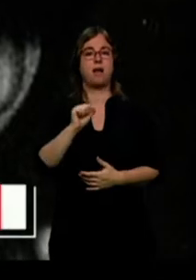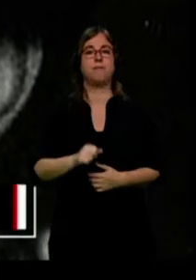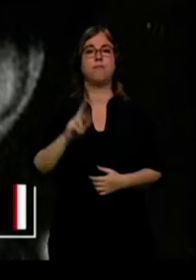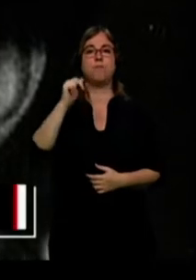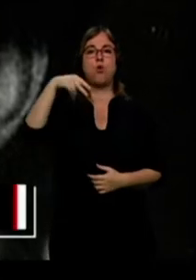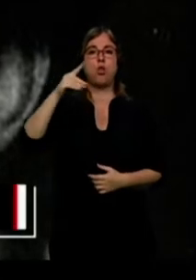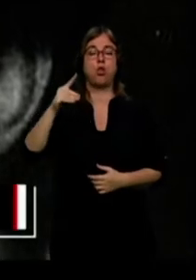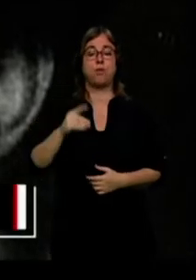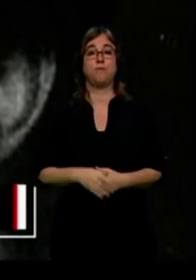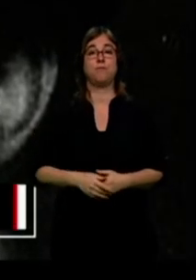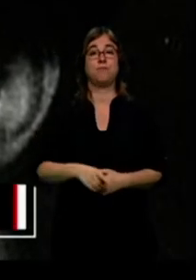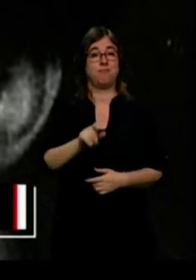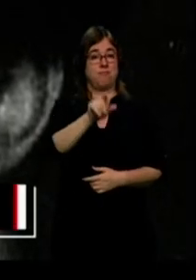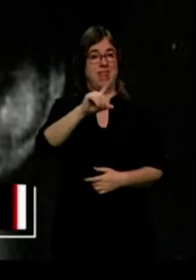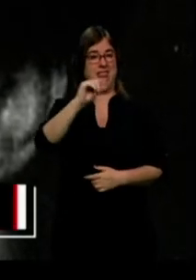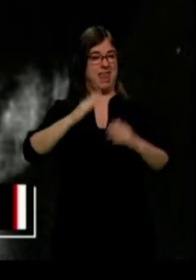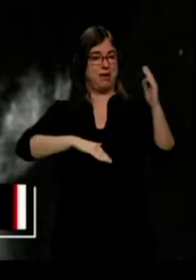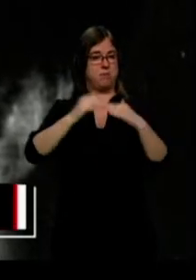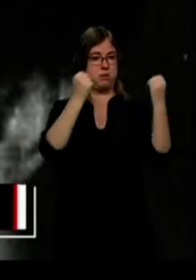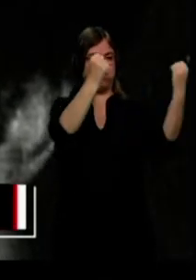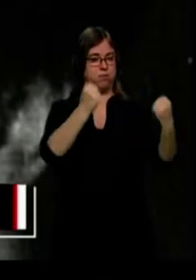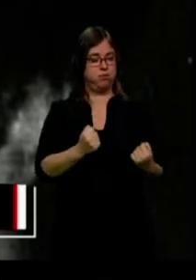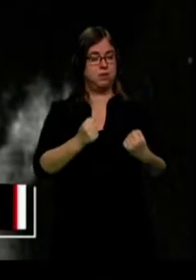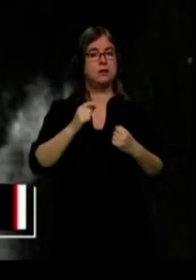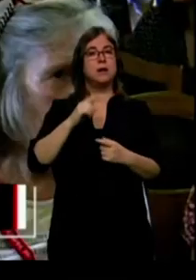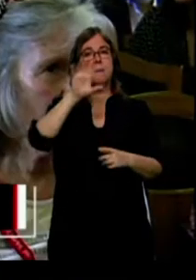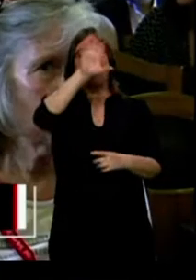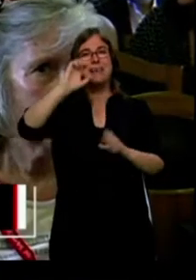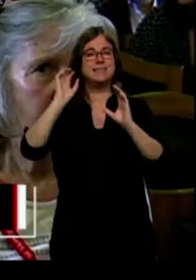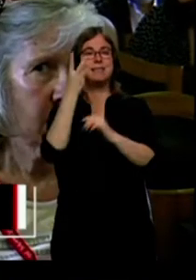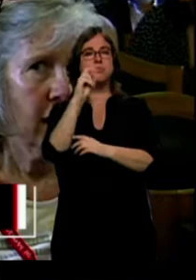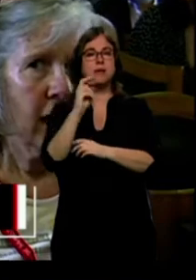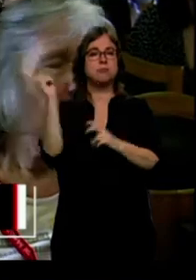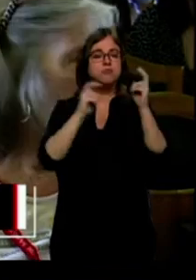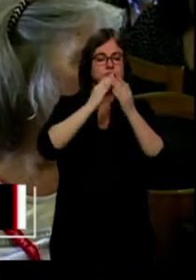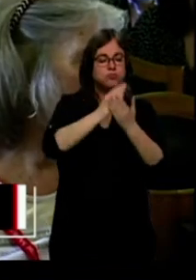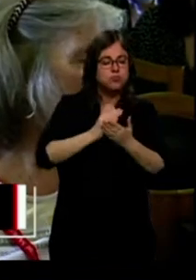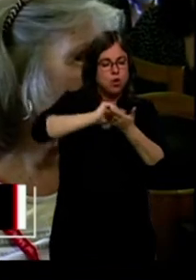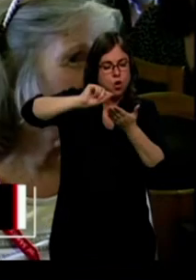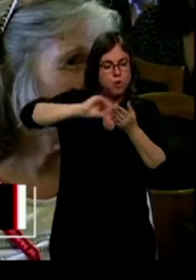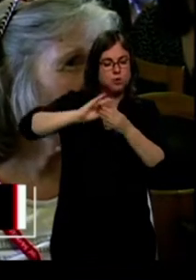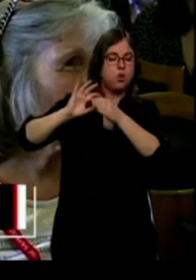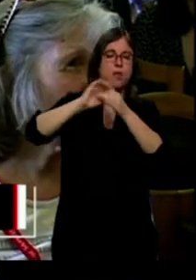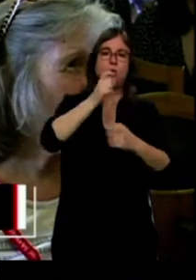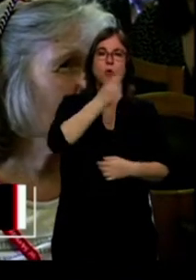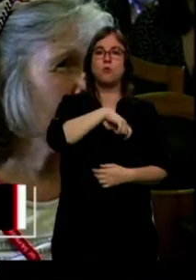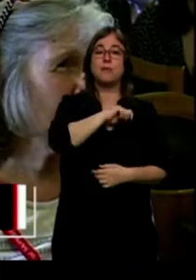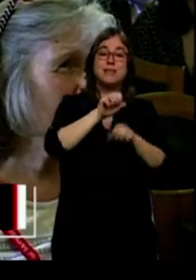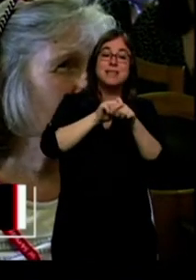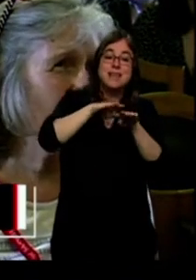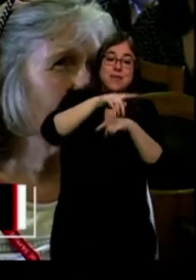centenar de especialistas de 20 países analizan su obra, su relación con España y su influencia en los escritores posteriores a él.